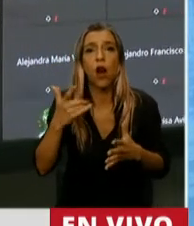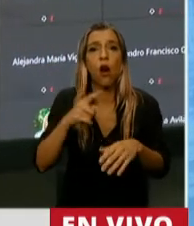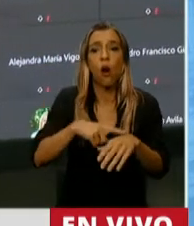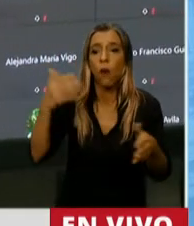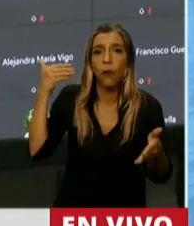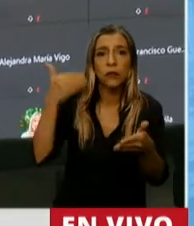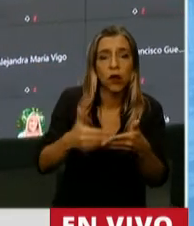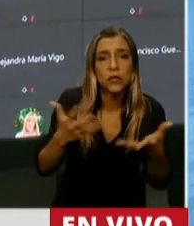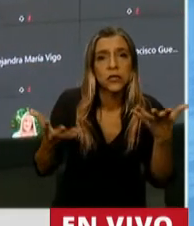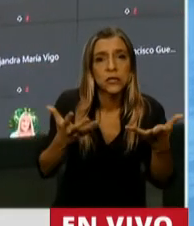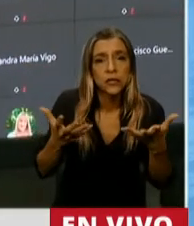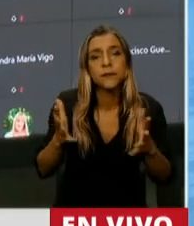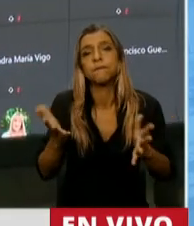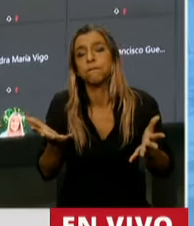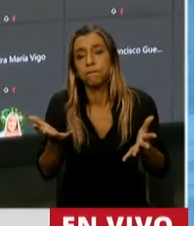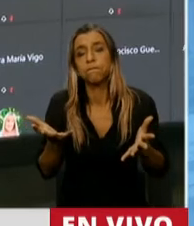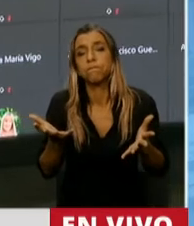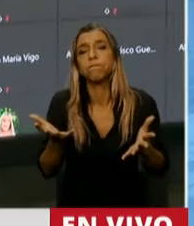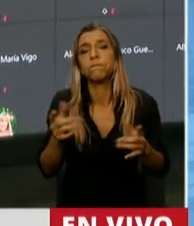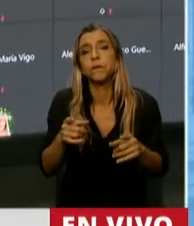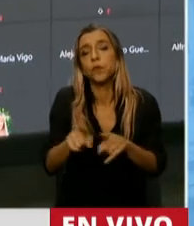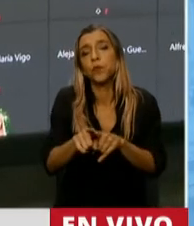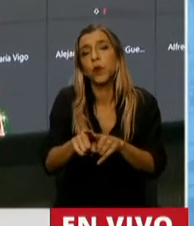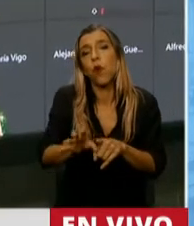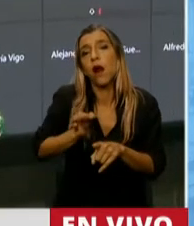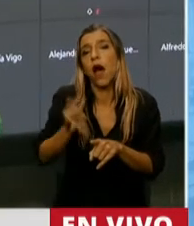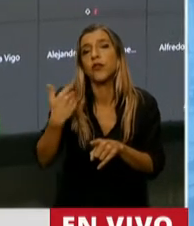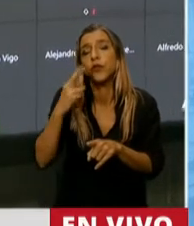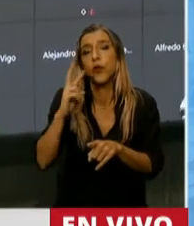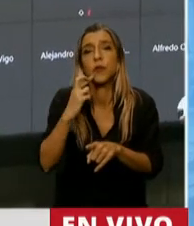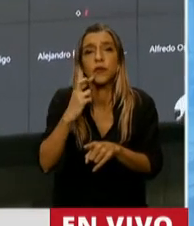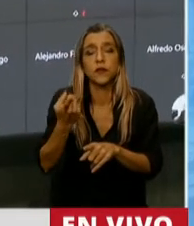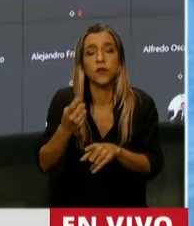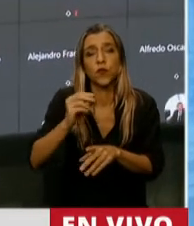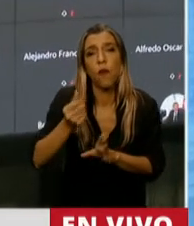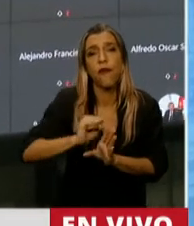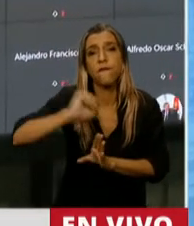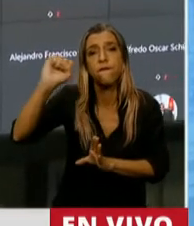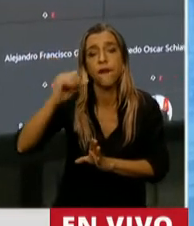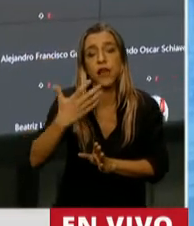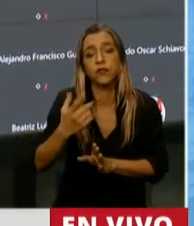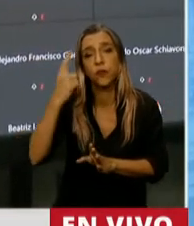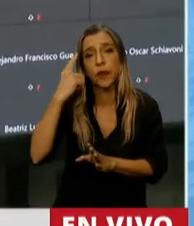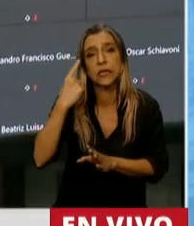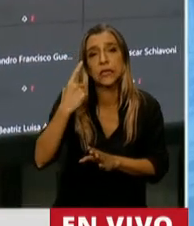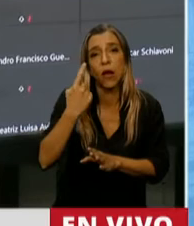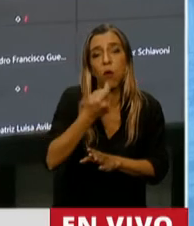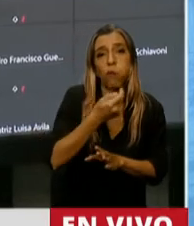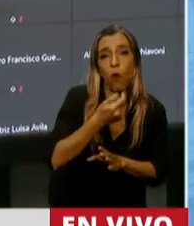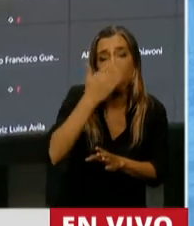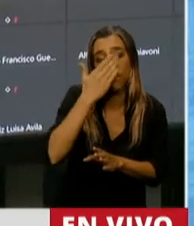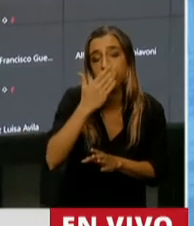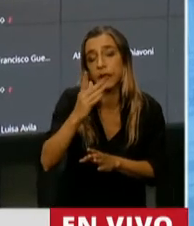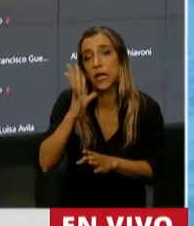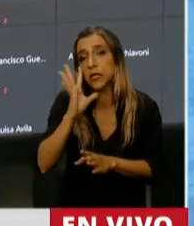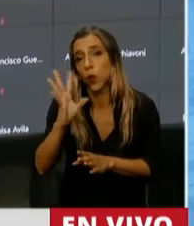iba a ser una inflación de un dígito y terminó siendo del 54% en